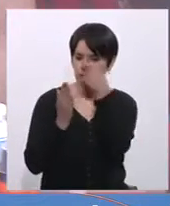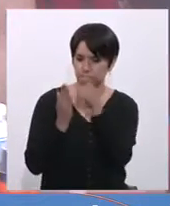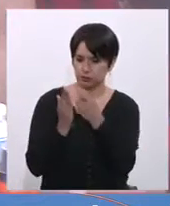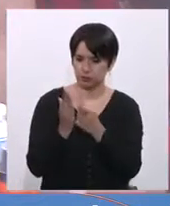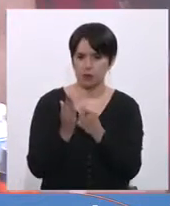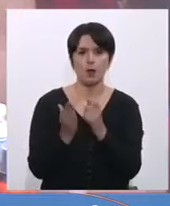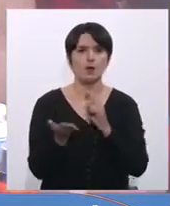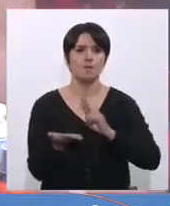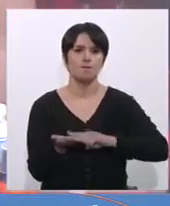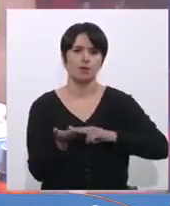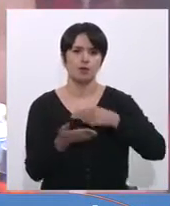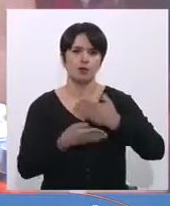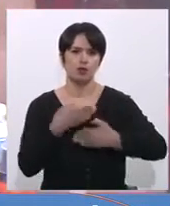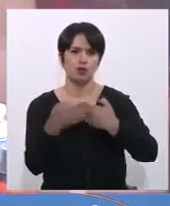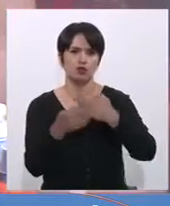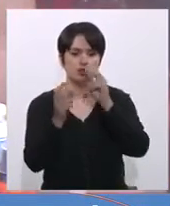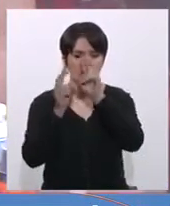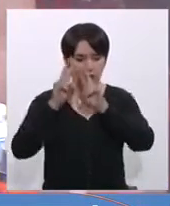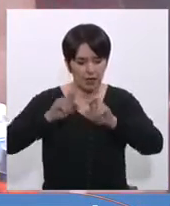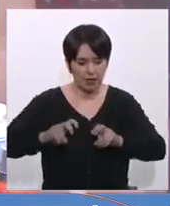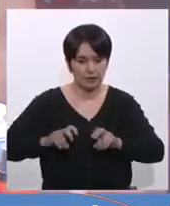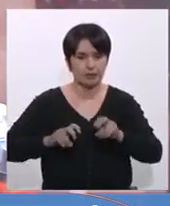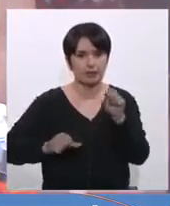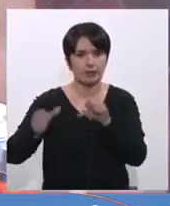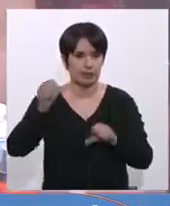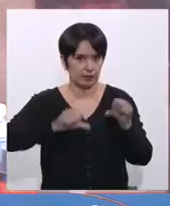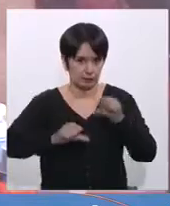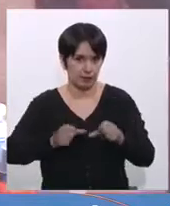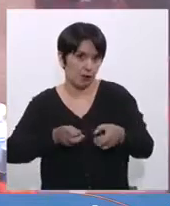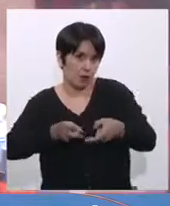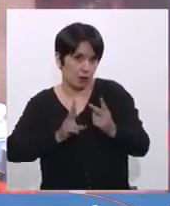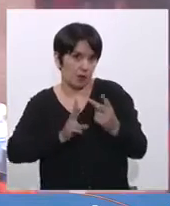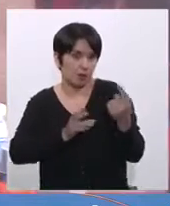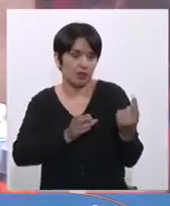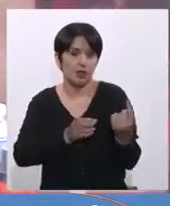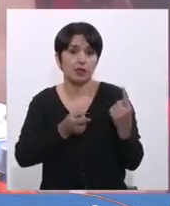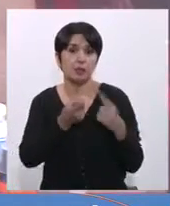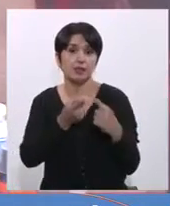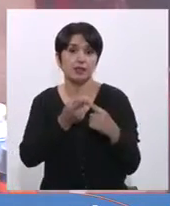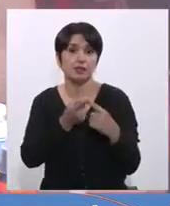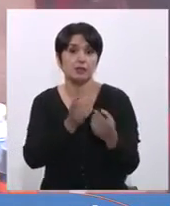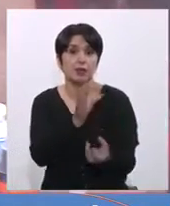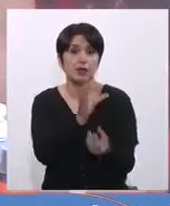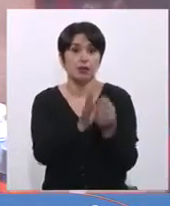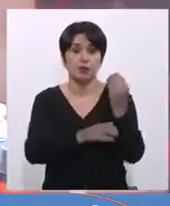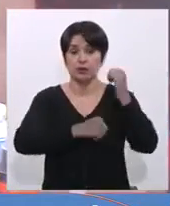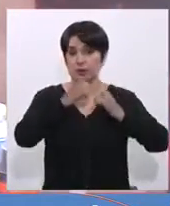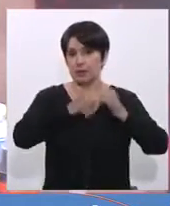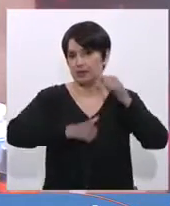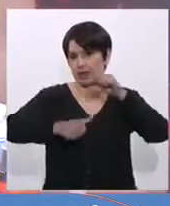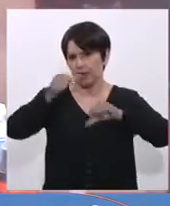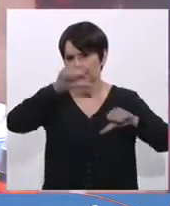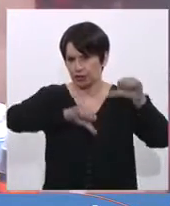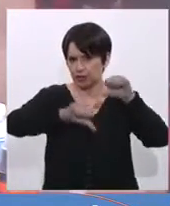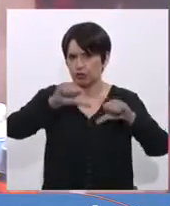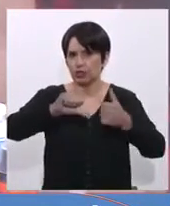de los procesos de análisis químico, la posibilidad de permitir la entrada de nuevos laboratorios que cumplan con las normas y